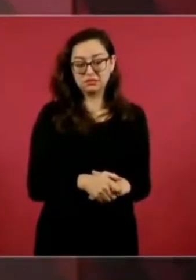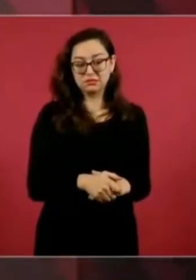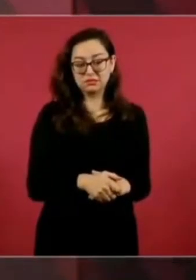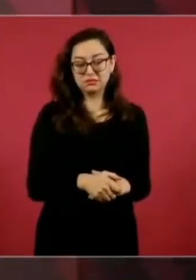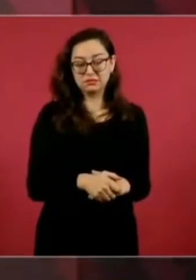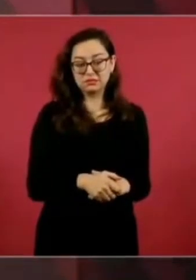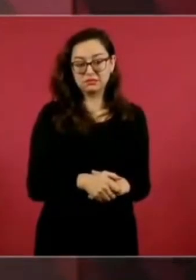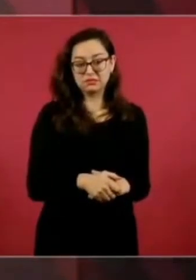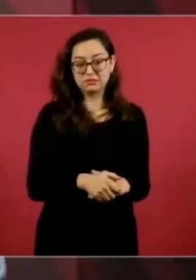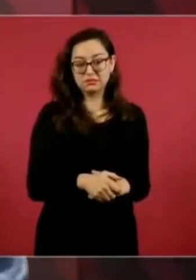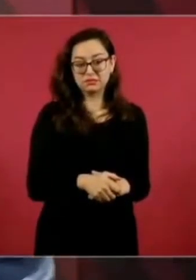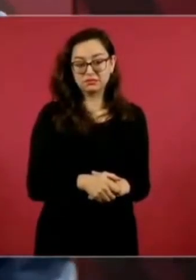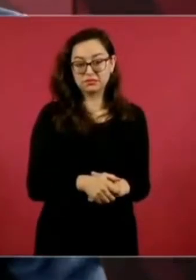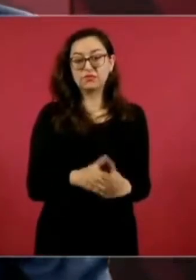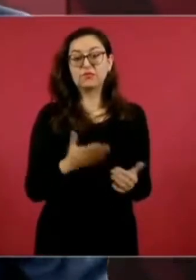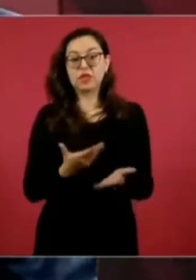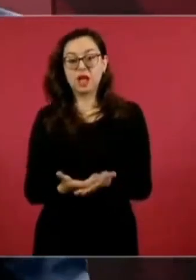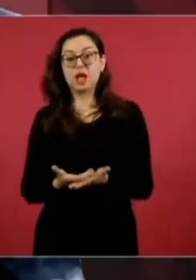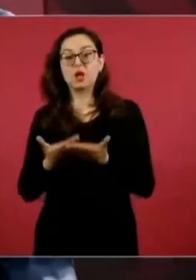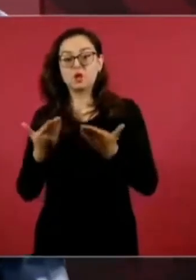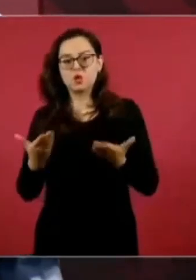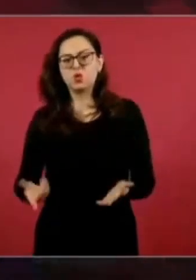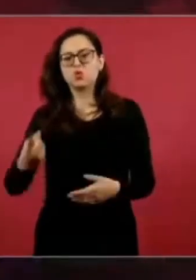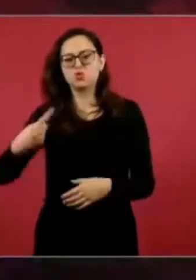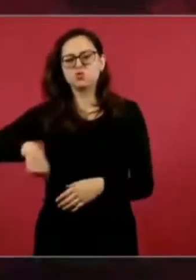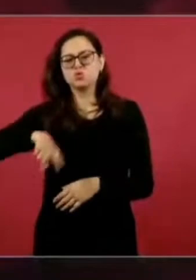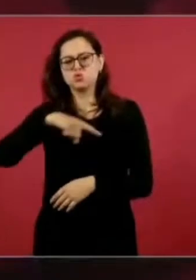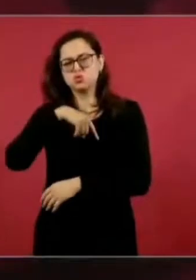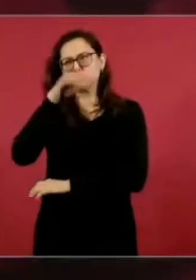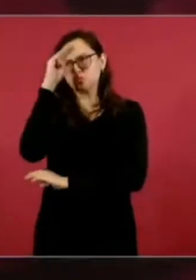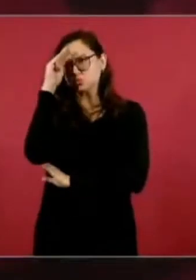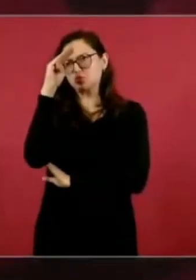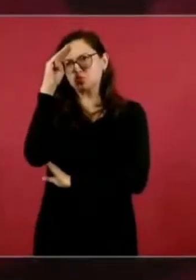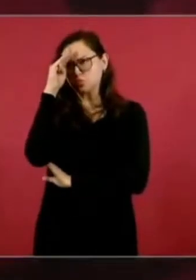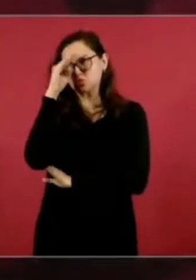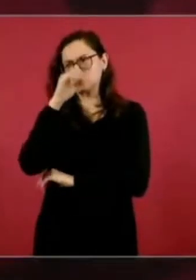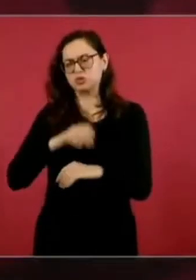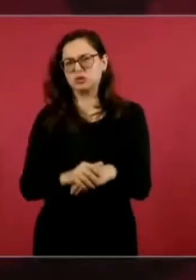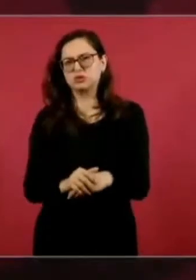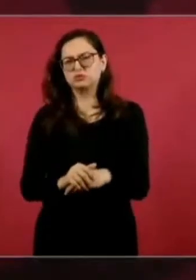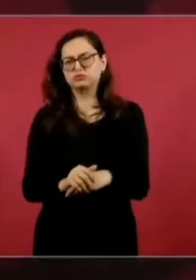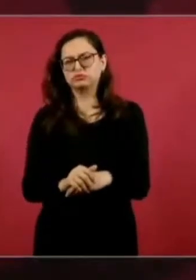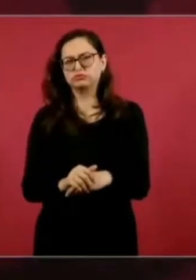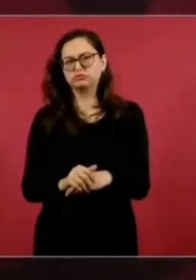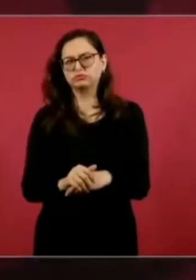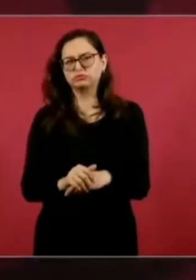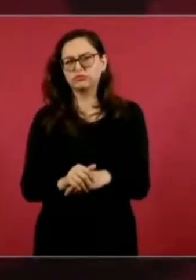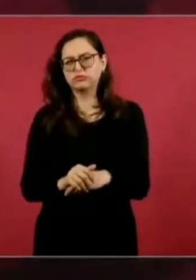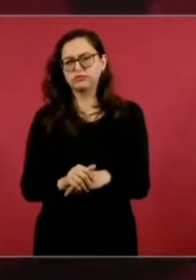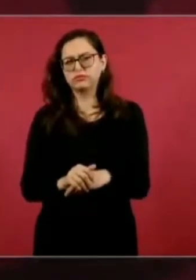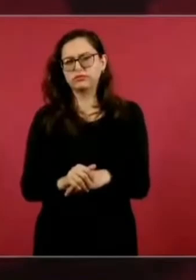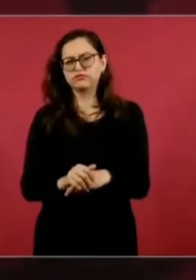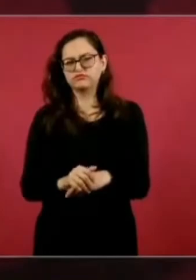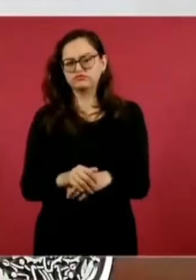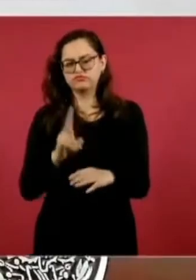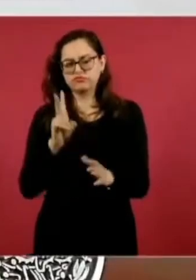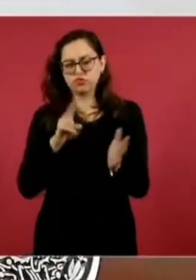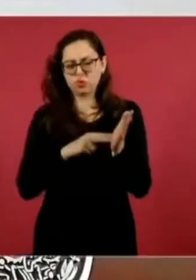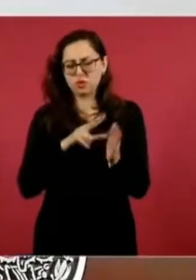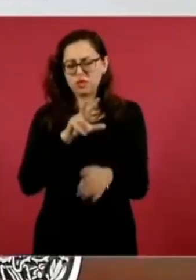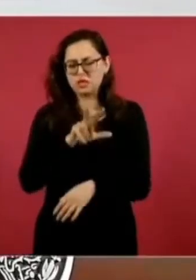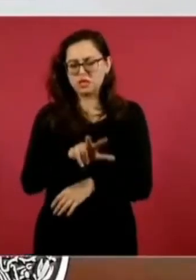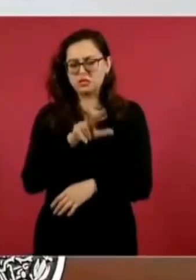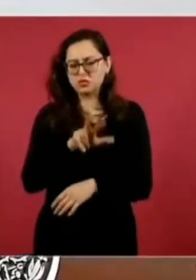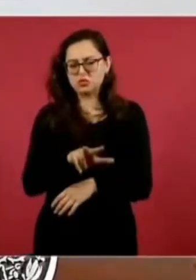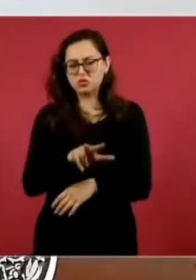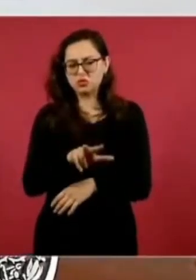Que nos planteáramos, que nos formuláramos esa pregunta. ¿Qué hubiese pasado si hubiese continuado el mismo